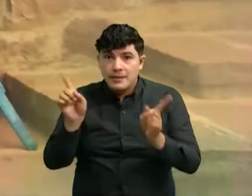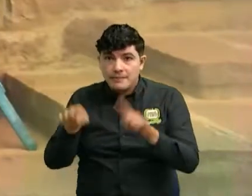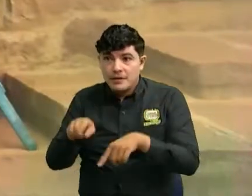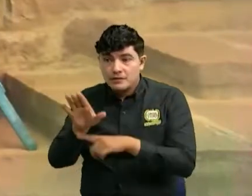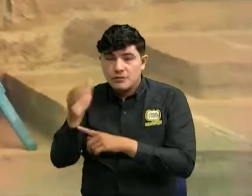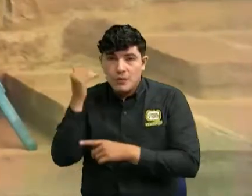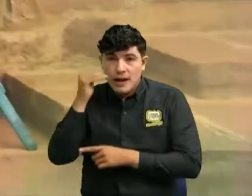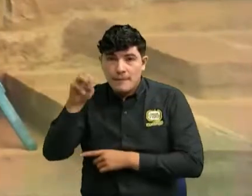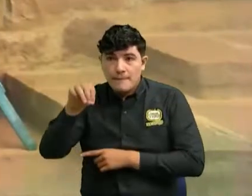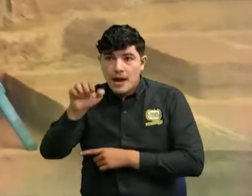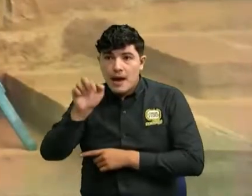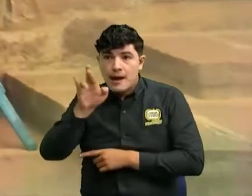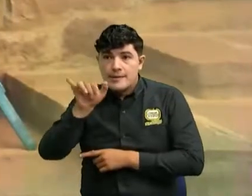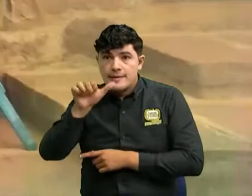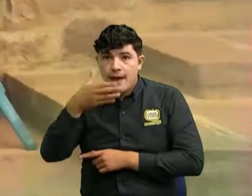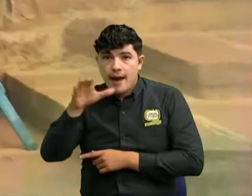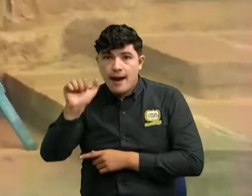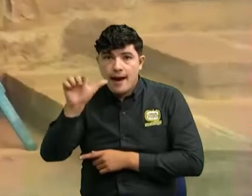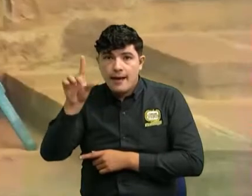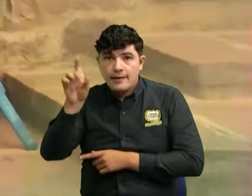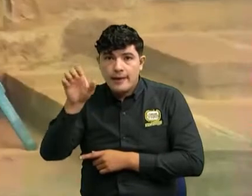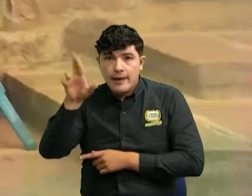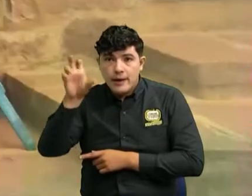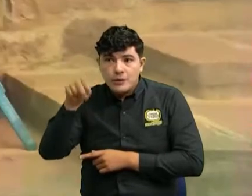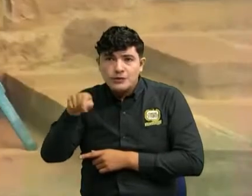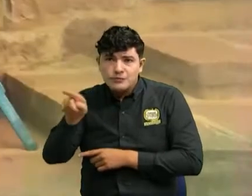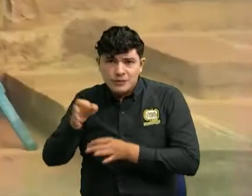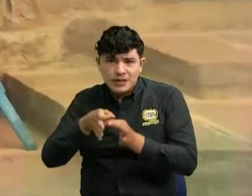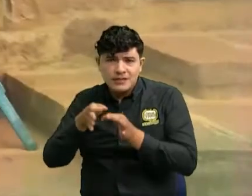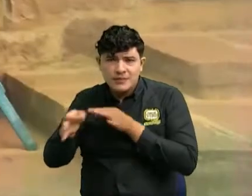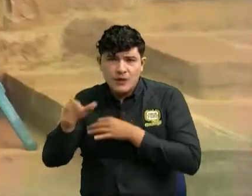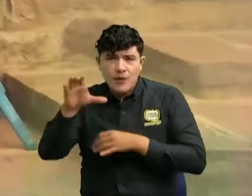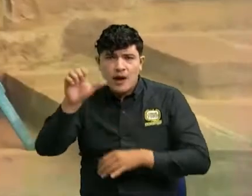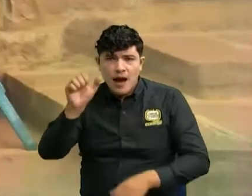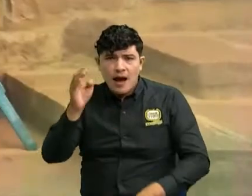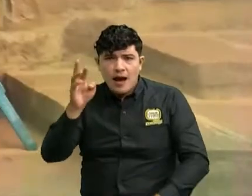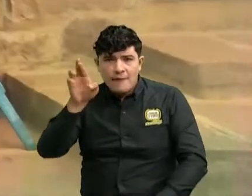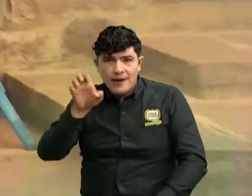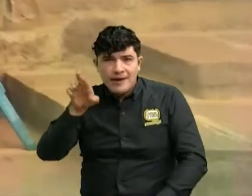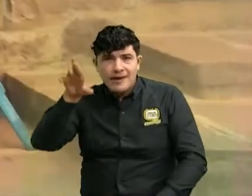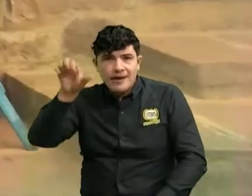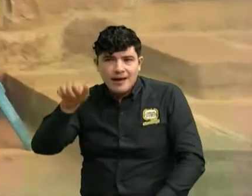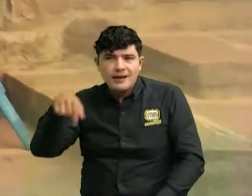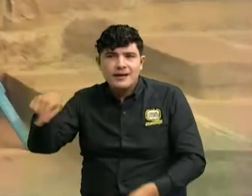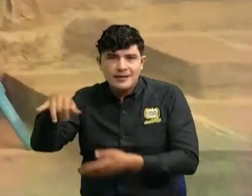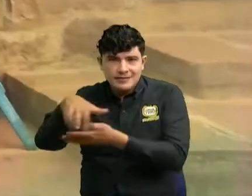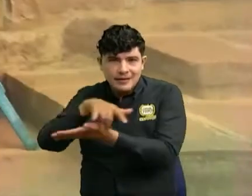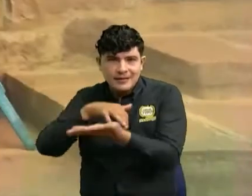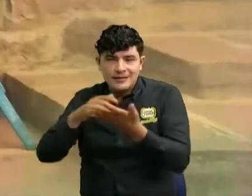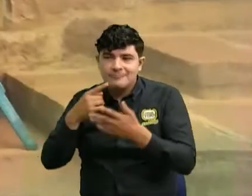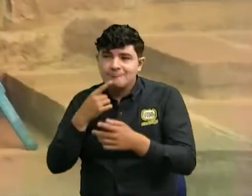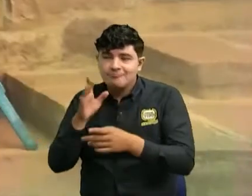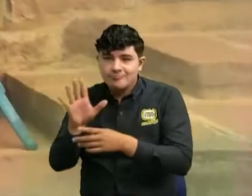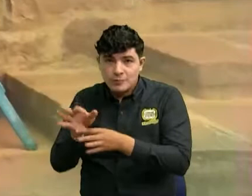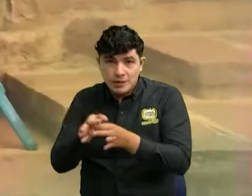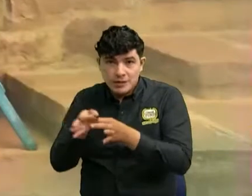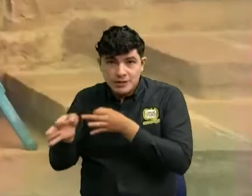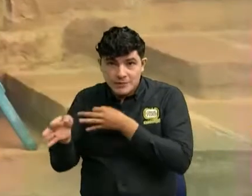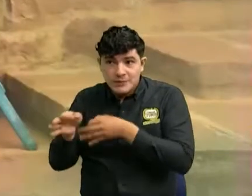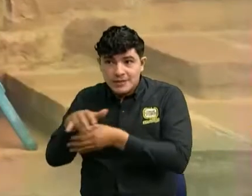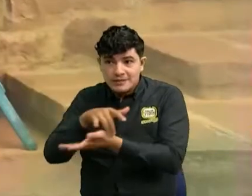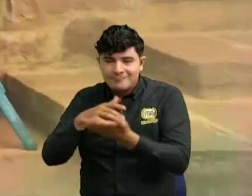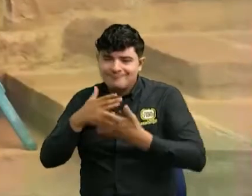reporta desde Cabrera Santander un saludo para todos los habitantes de este bello municipio del